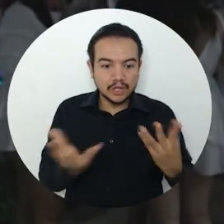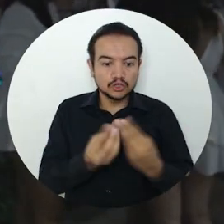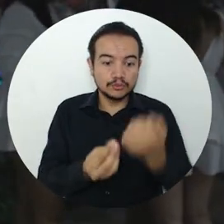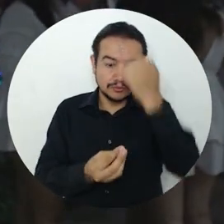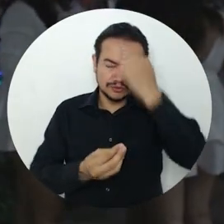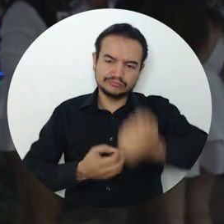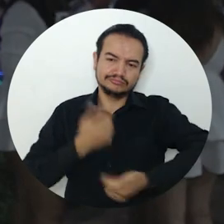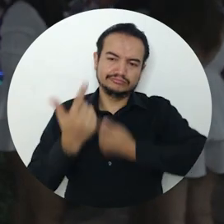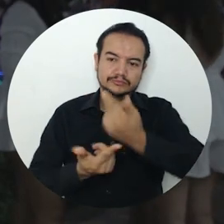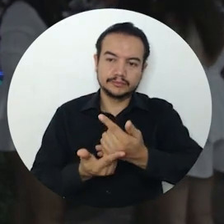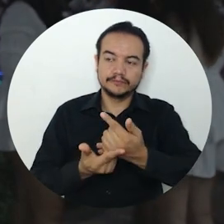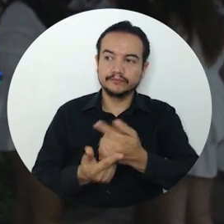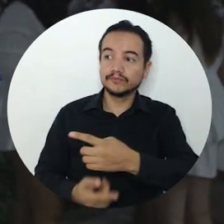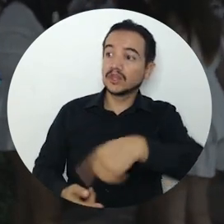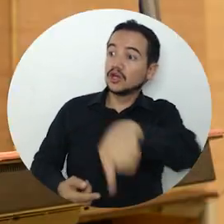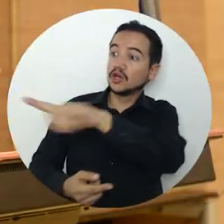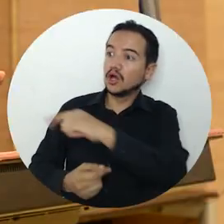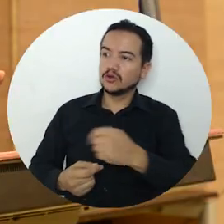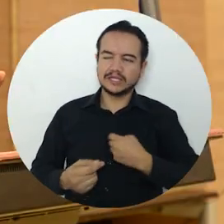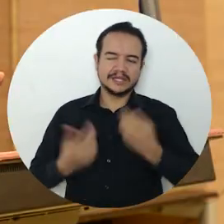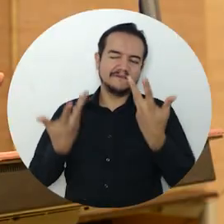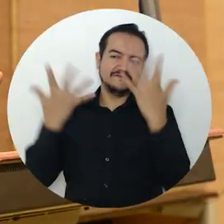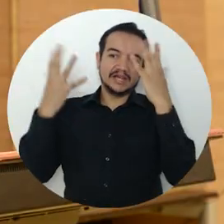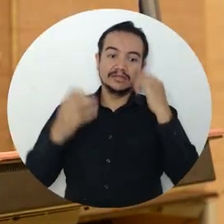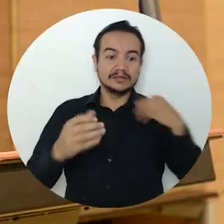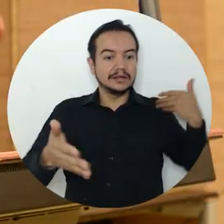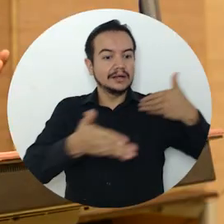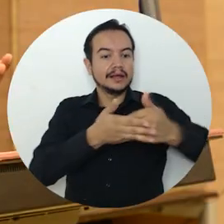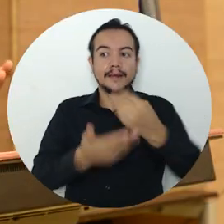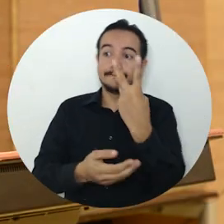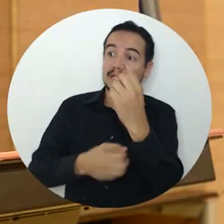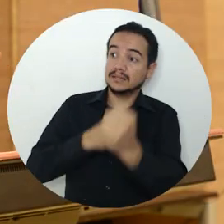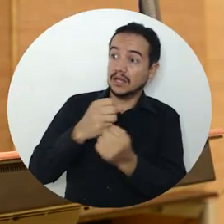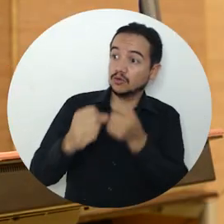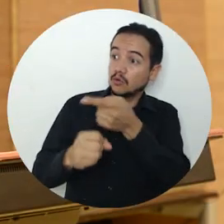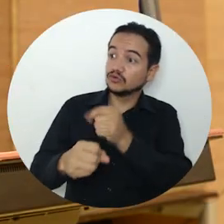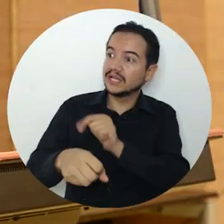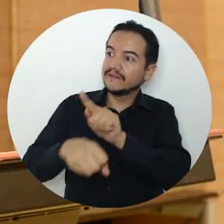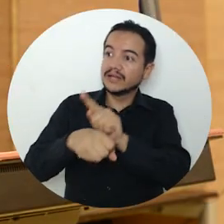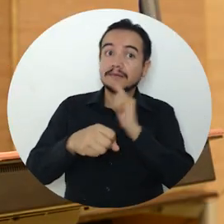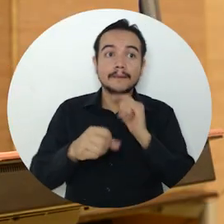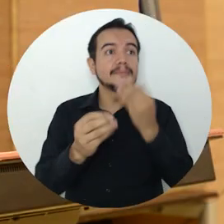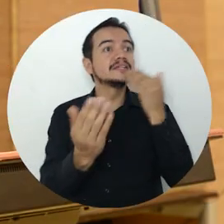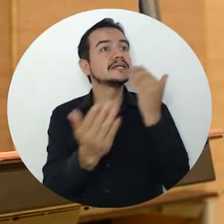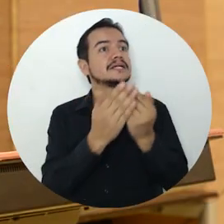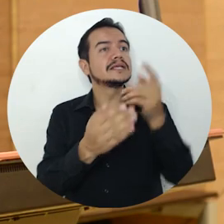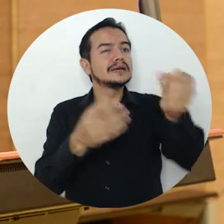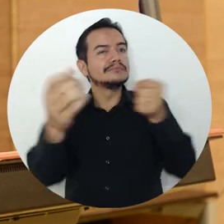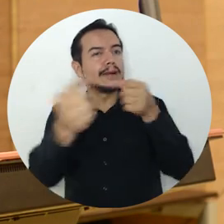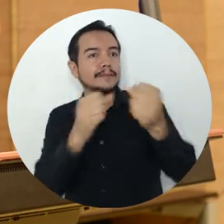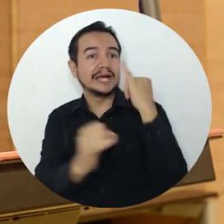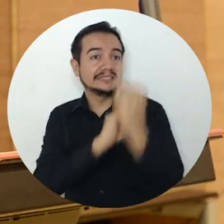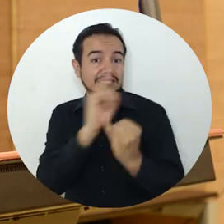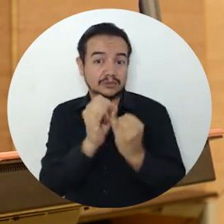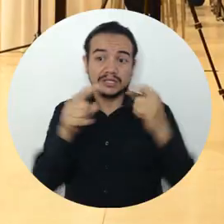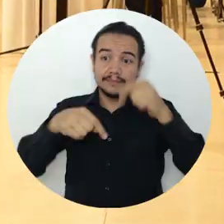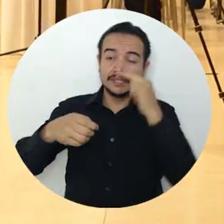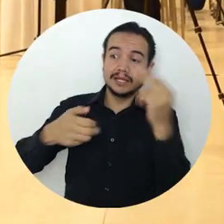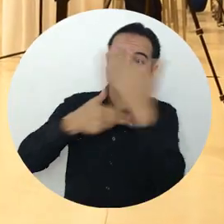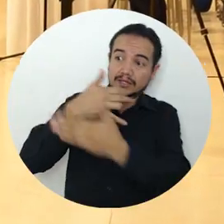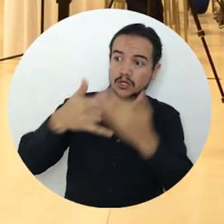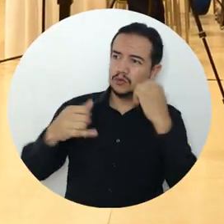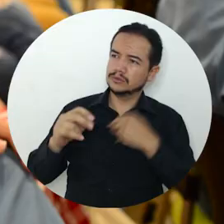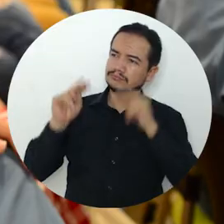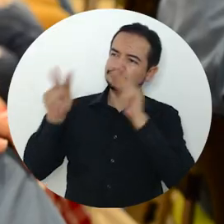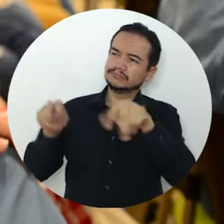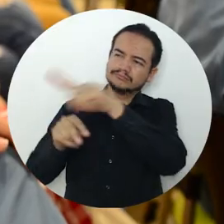han hecho estos profesores y los estudiantes. Muchas felicidades en estos 20 años a la facultad. Muchas gracias a los invitados nacionales e internacionales y